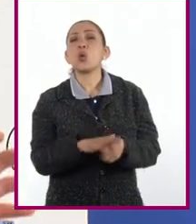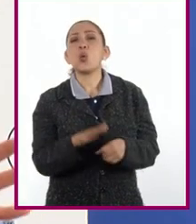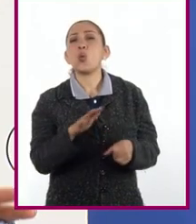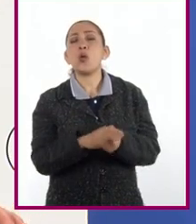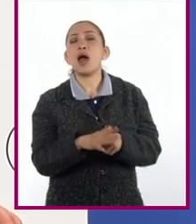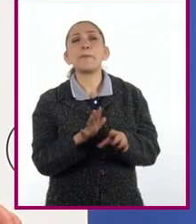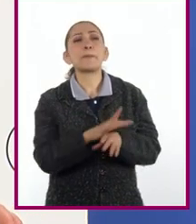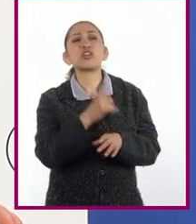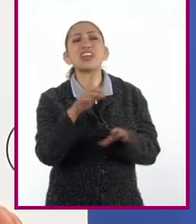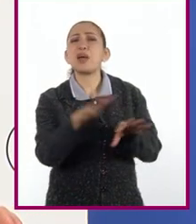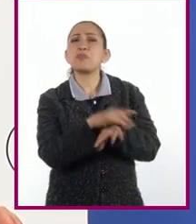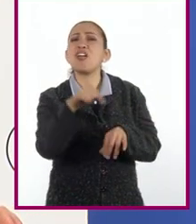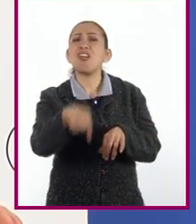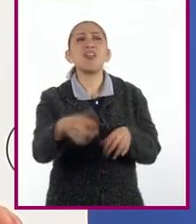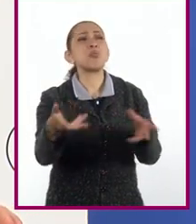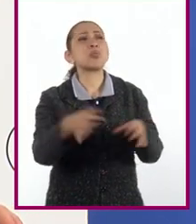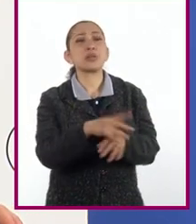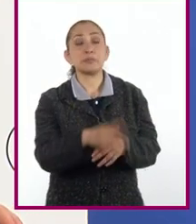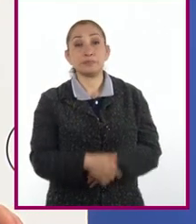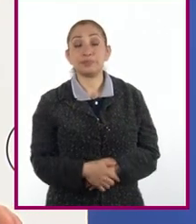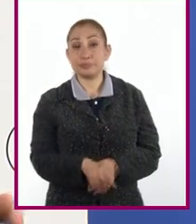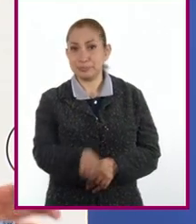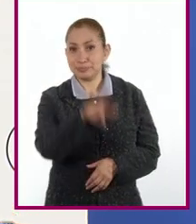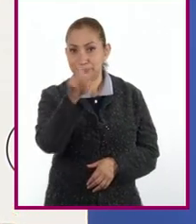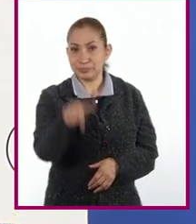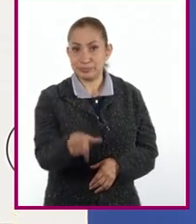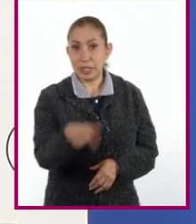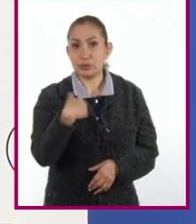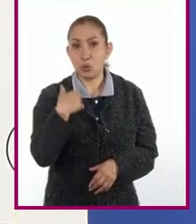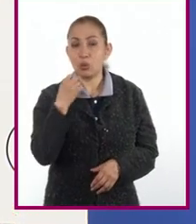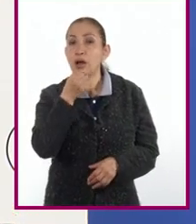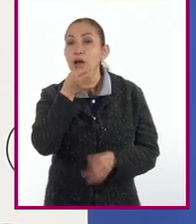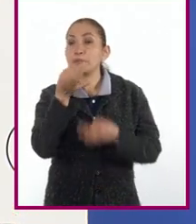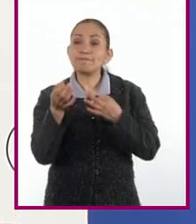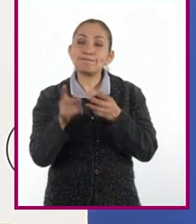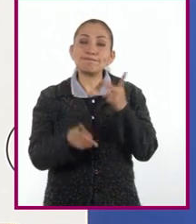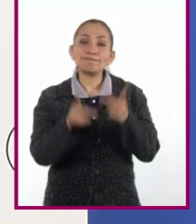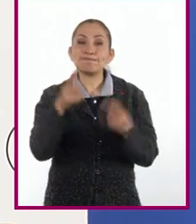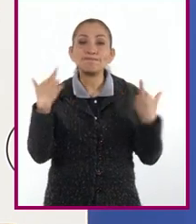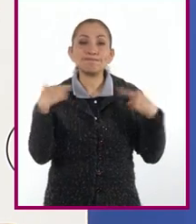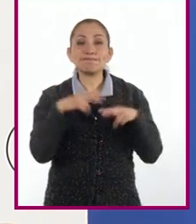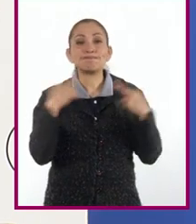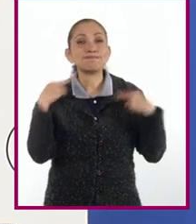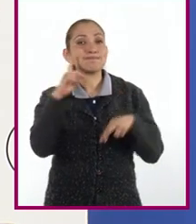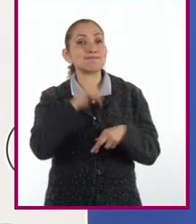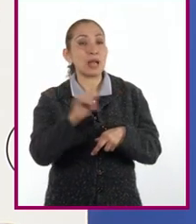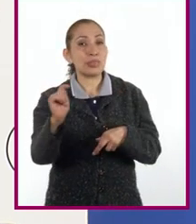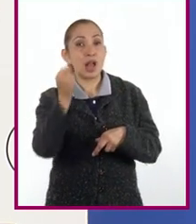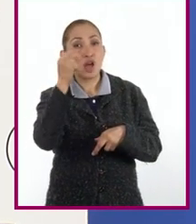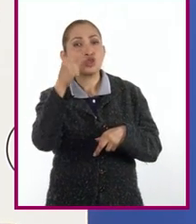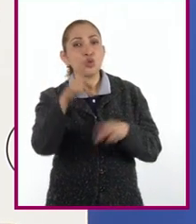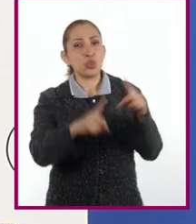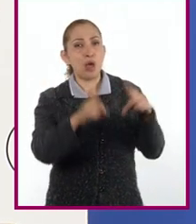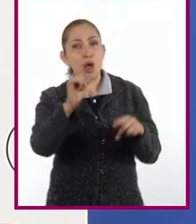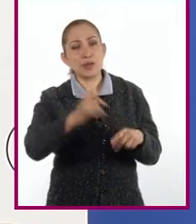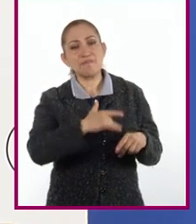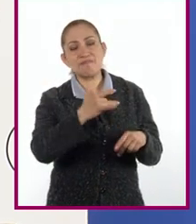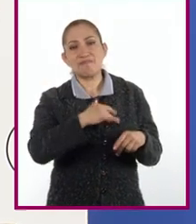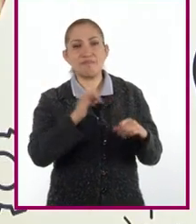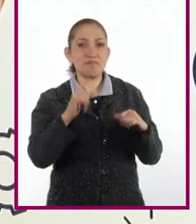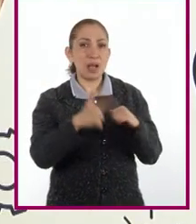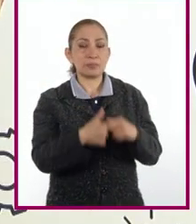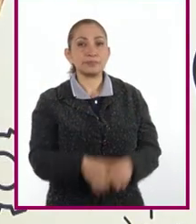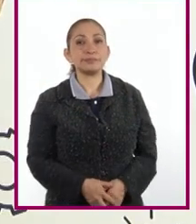sido la causa de esos cambios? Posteriormente, compartan con su maestra o maestro de tecnología sus dudas e inquietudes.